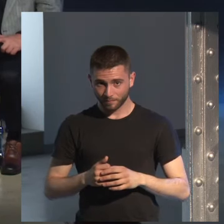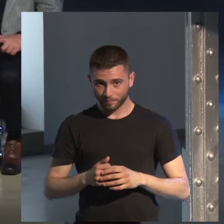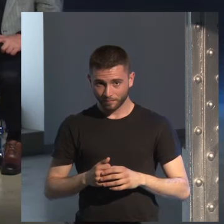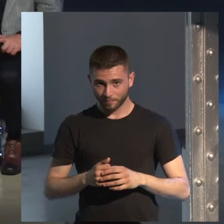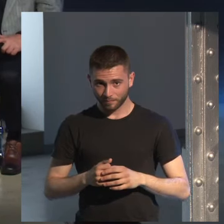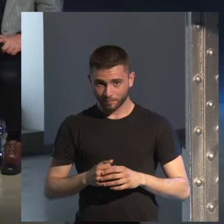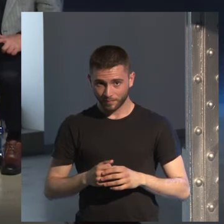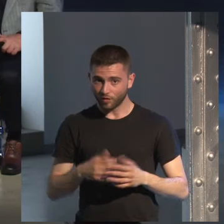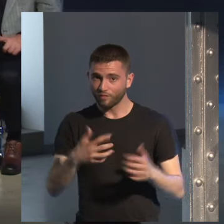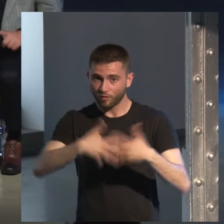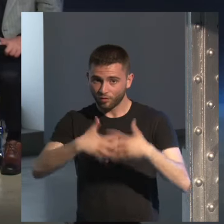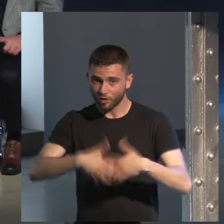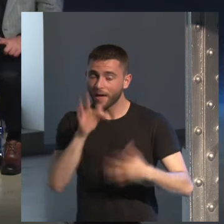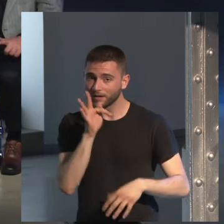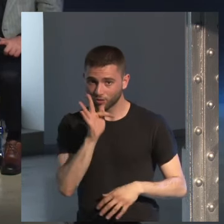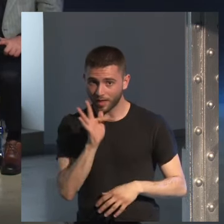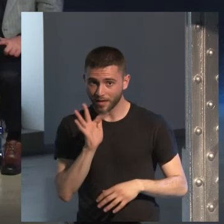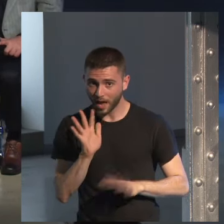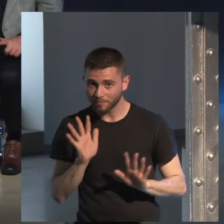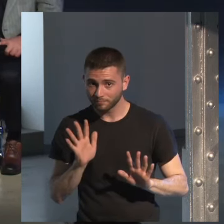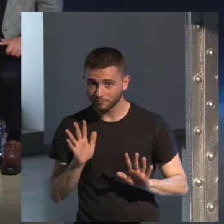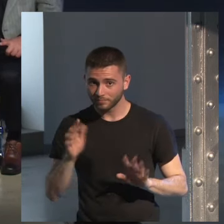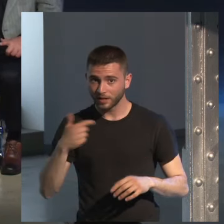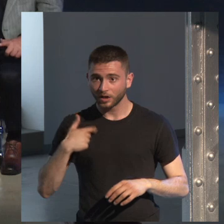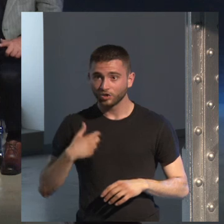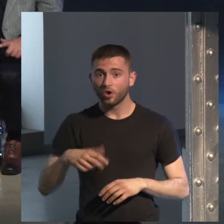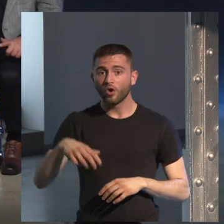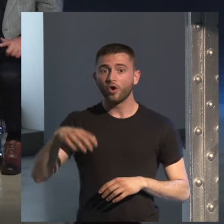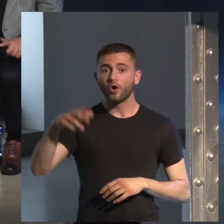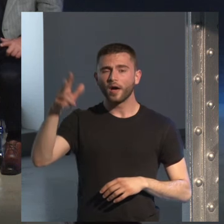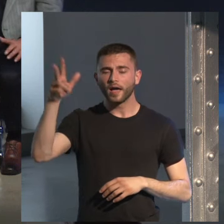fueron y yo escuché por primera vez Full on the Hill